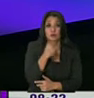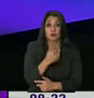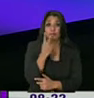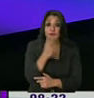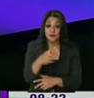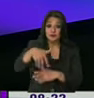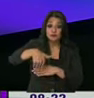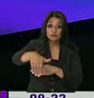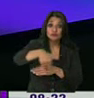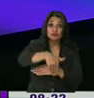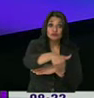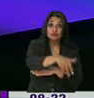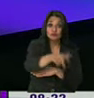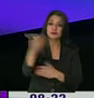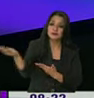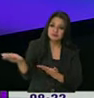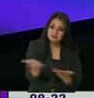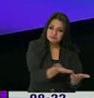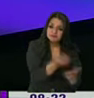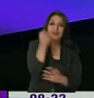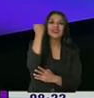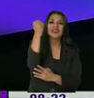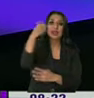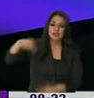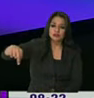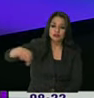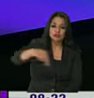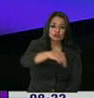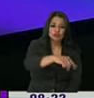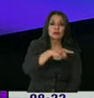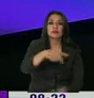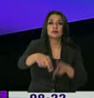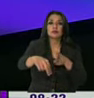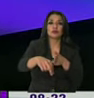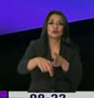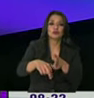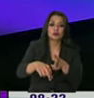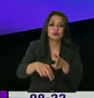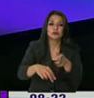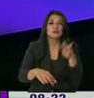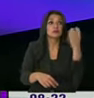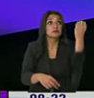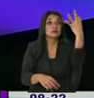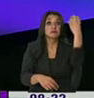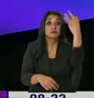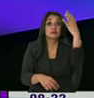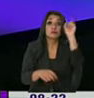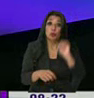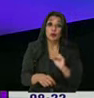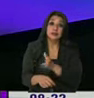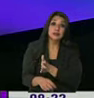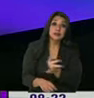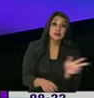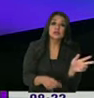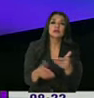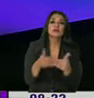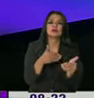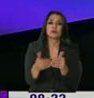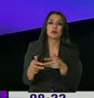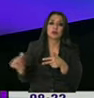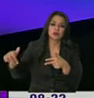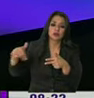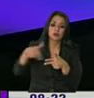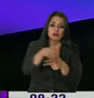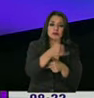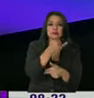el derecho de paso lo tiene el peatón. Así usted tenga la luz que le indica que puede girar a la izquierda. Han visto que también